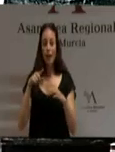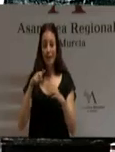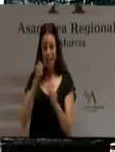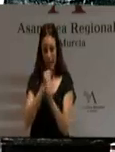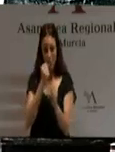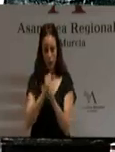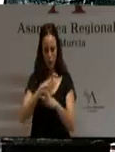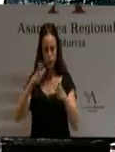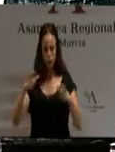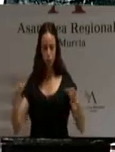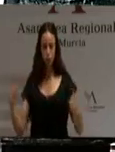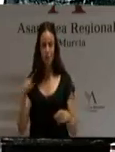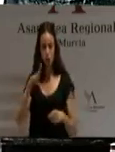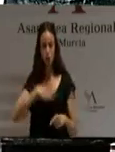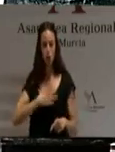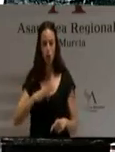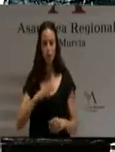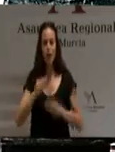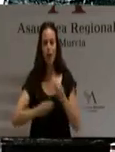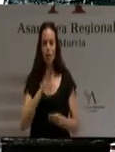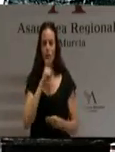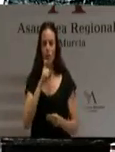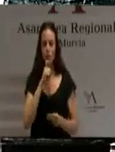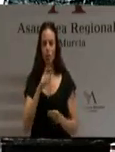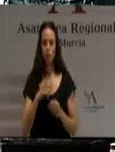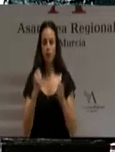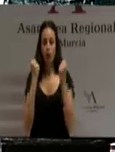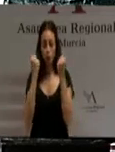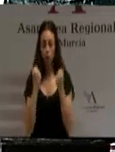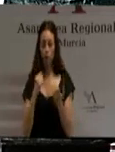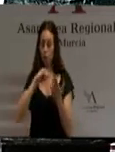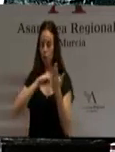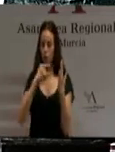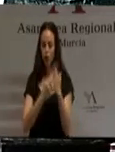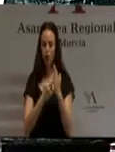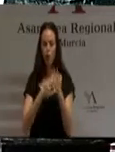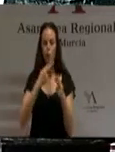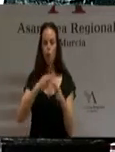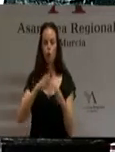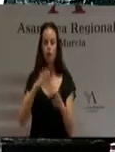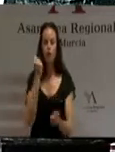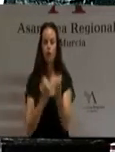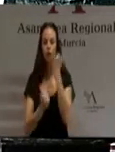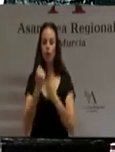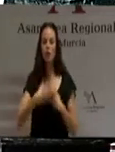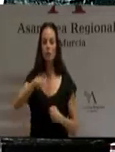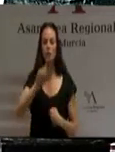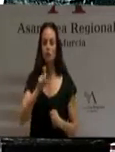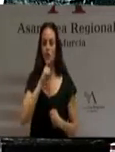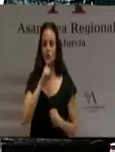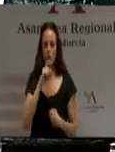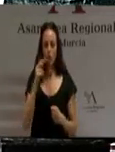hacer eso posible, la austeridad pasa a ser uno de los grandes ejes de un proyecto que entiende la política económica como un instrumento clave